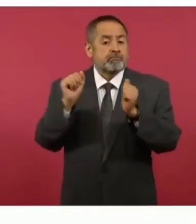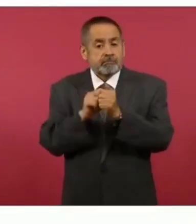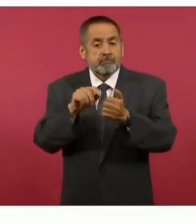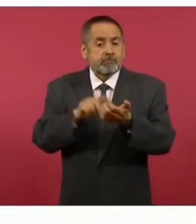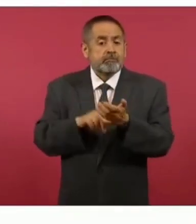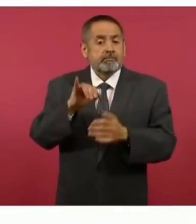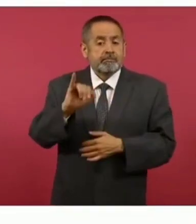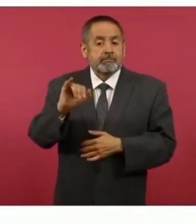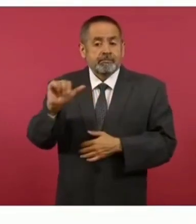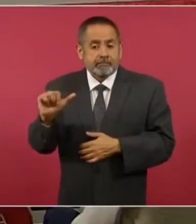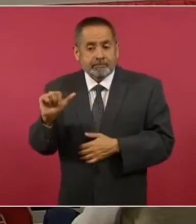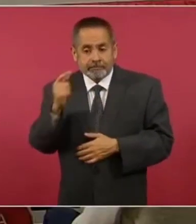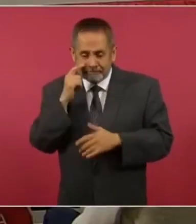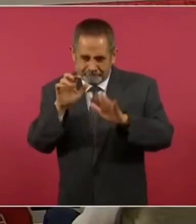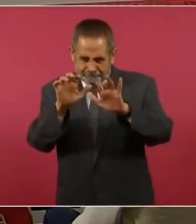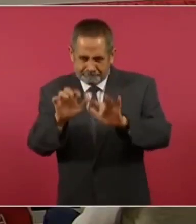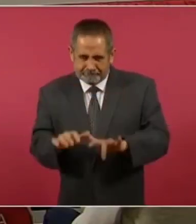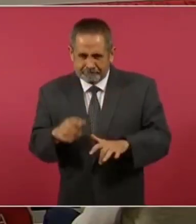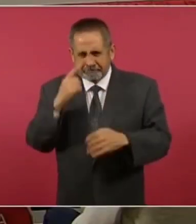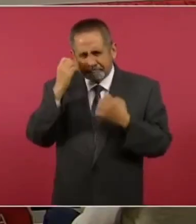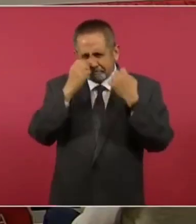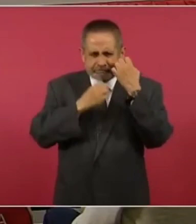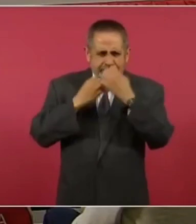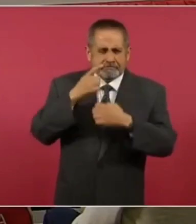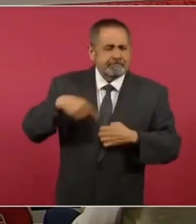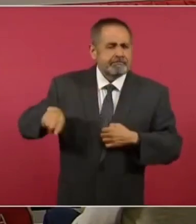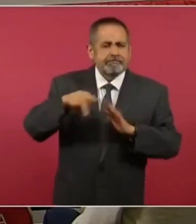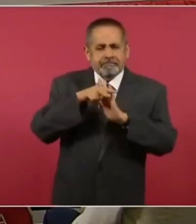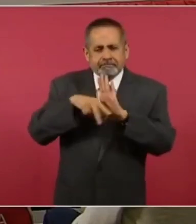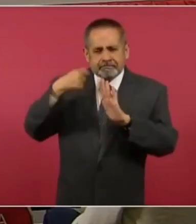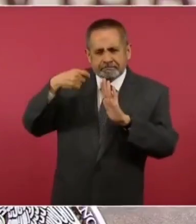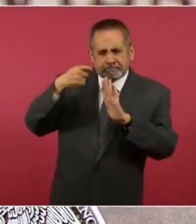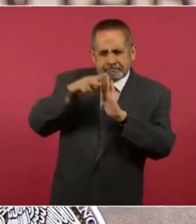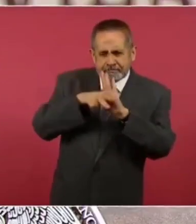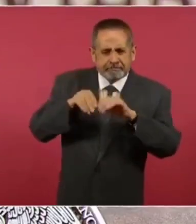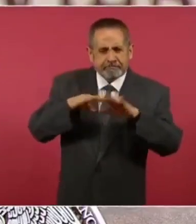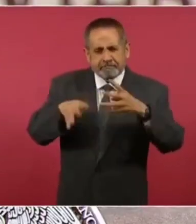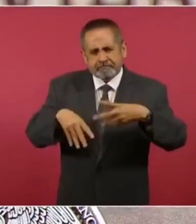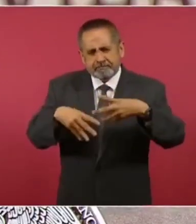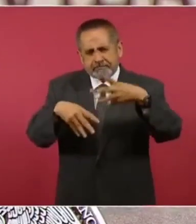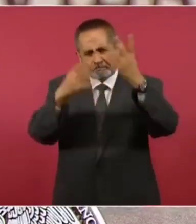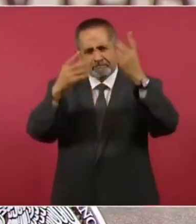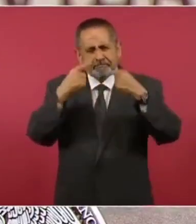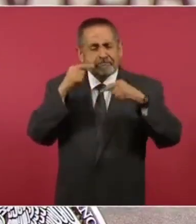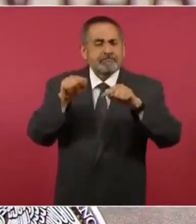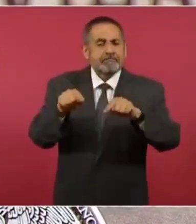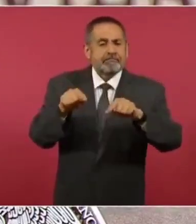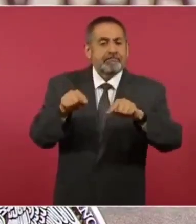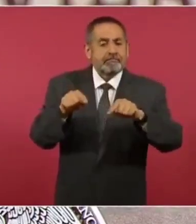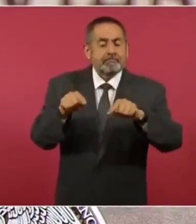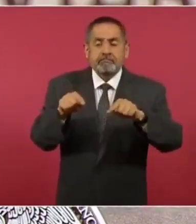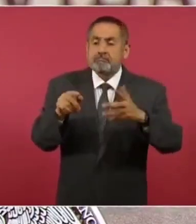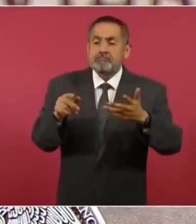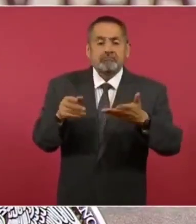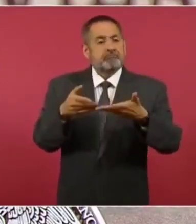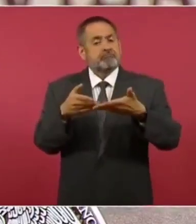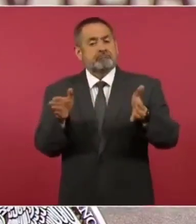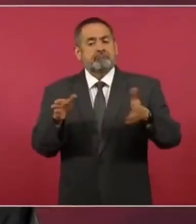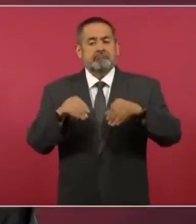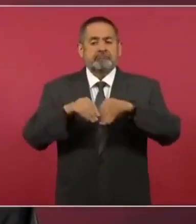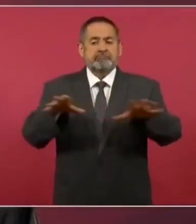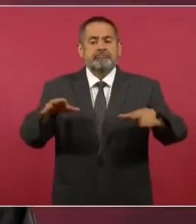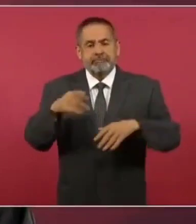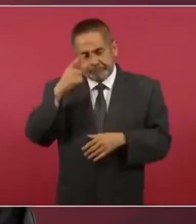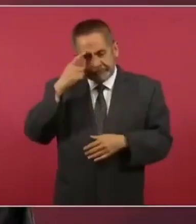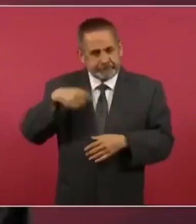artificial para analizar los videos y abrió la página para